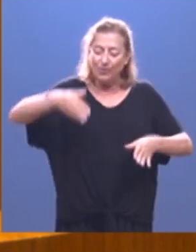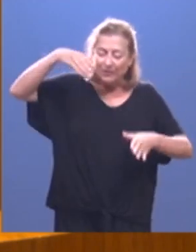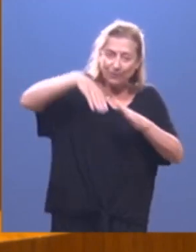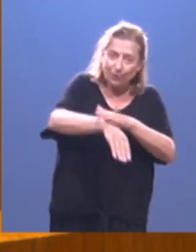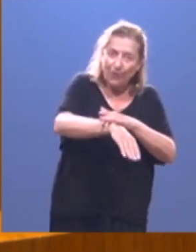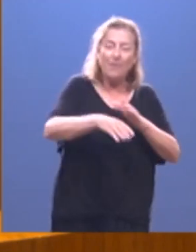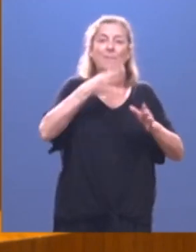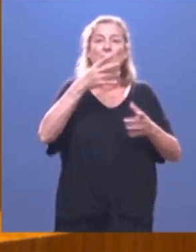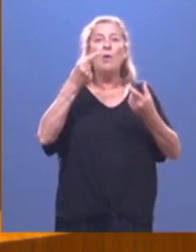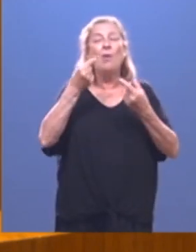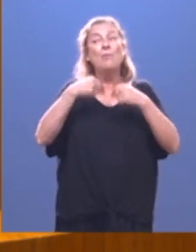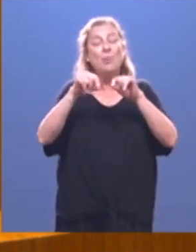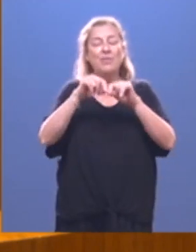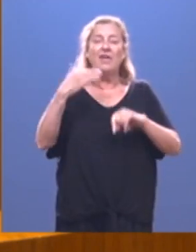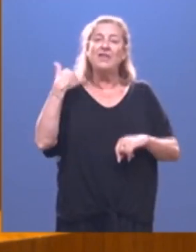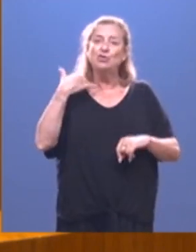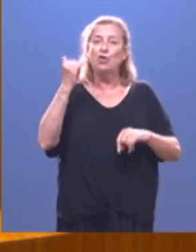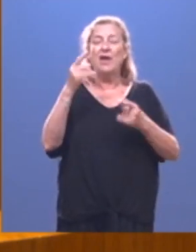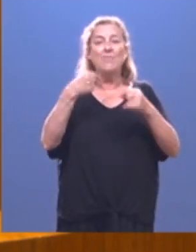provincia de Soria y de la provincia de León.